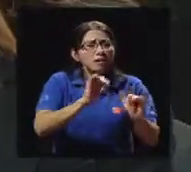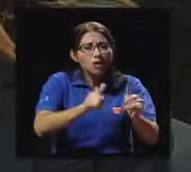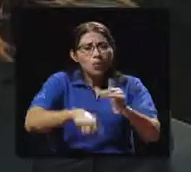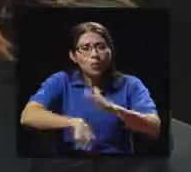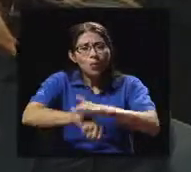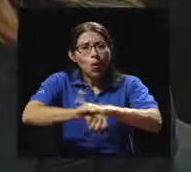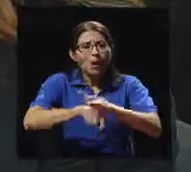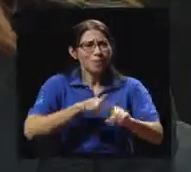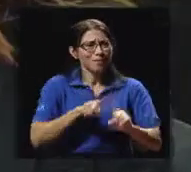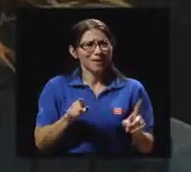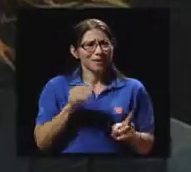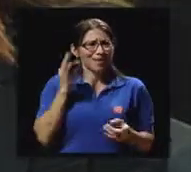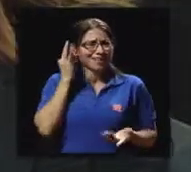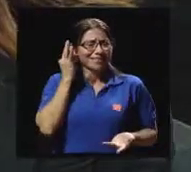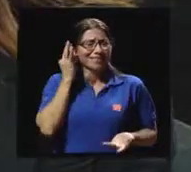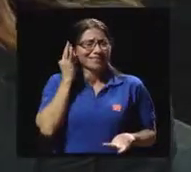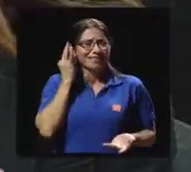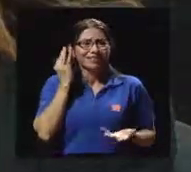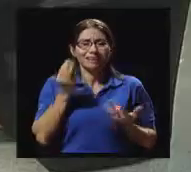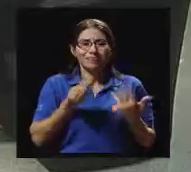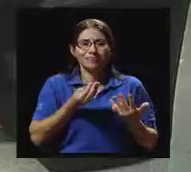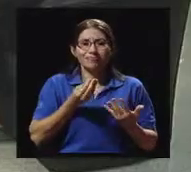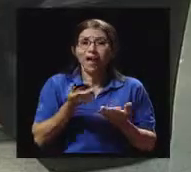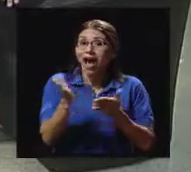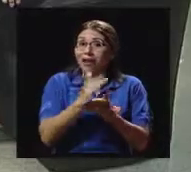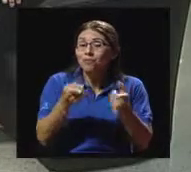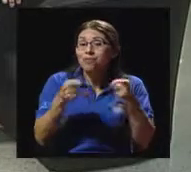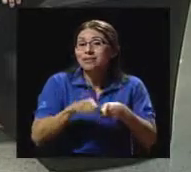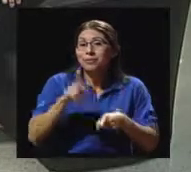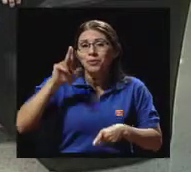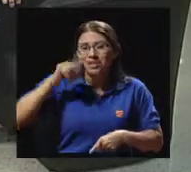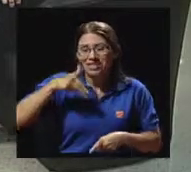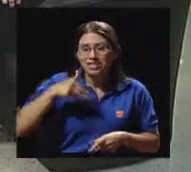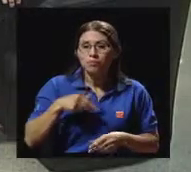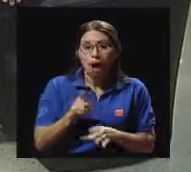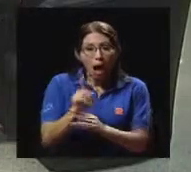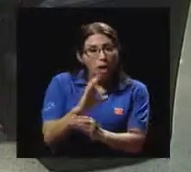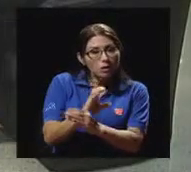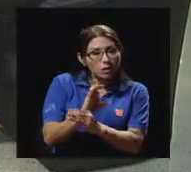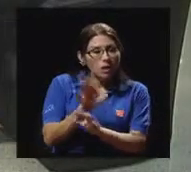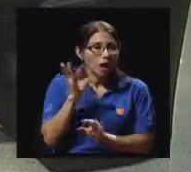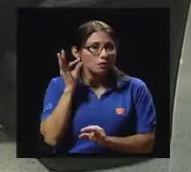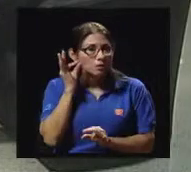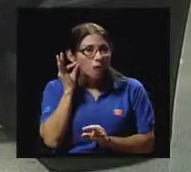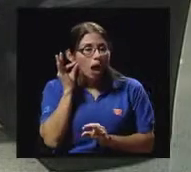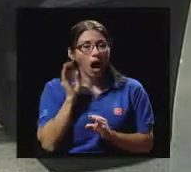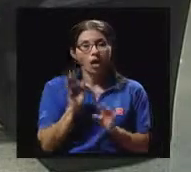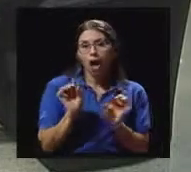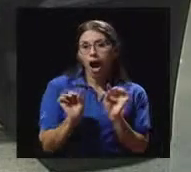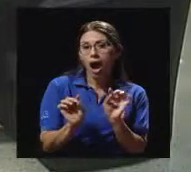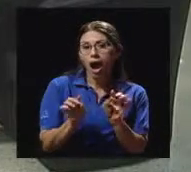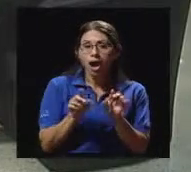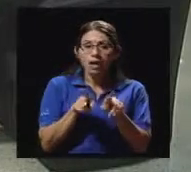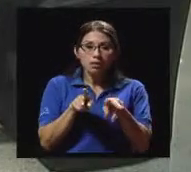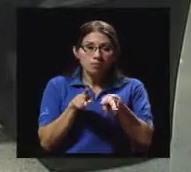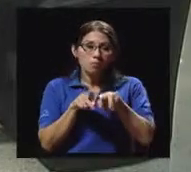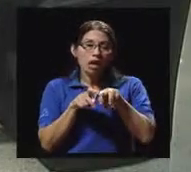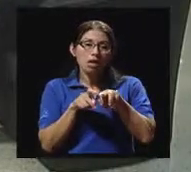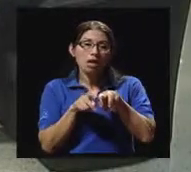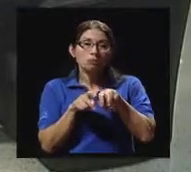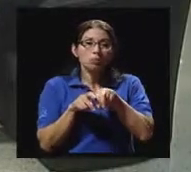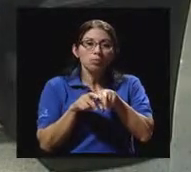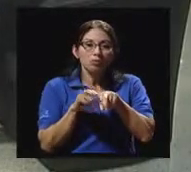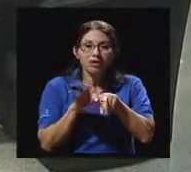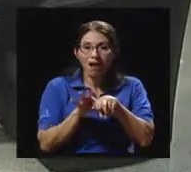general, una cuestión también del machismo, ¿verdad? Tienen que cuidarse, recatarse más, cierre las piernitas, ¿verdad? Cuidado se tira, no se